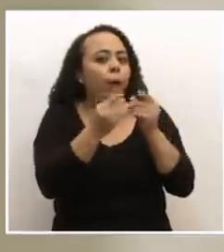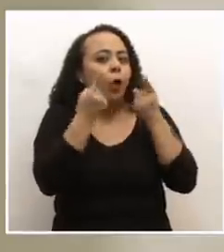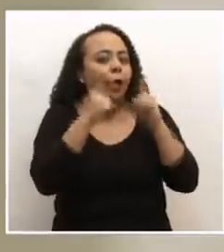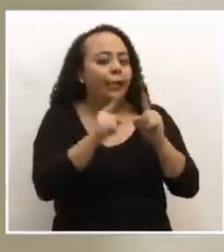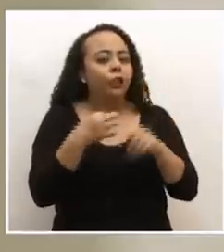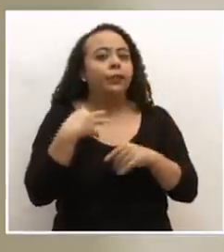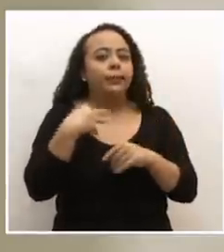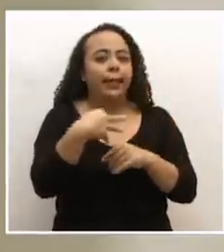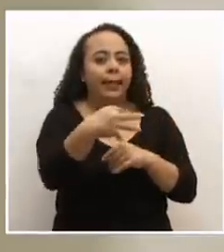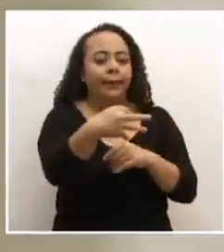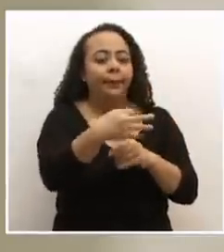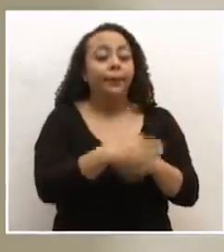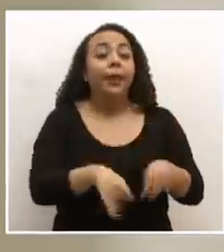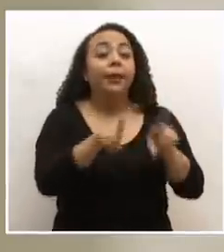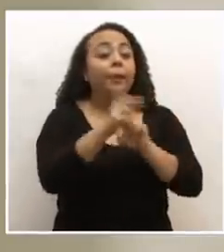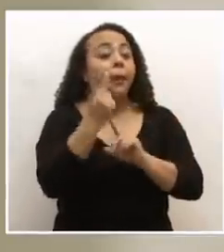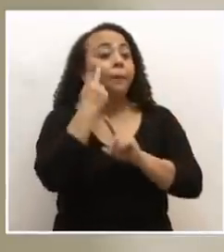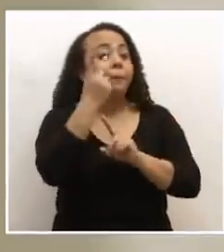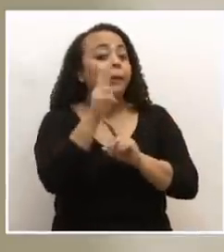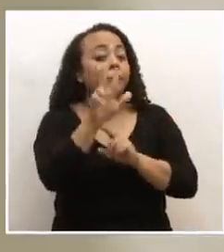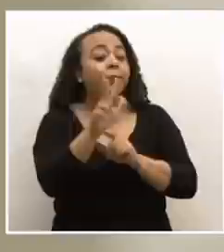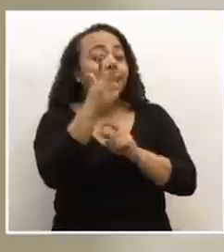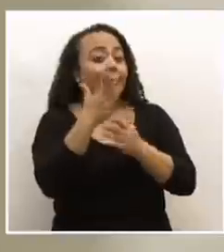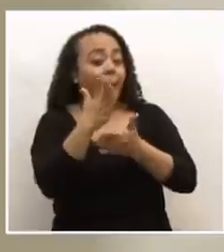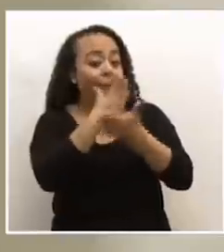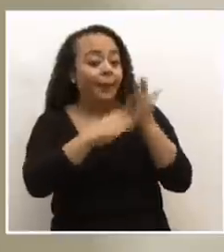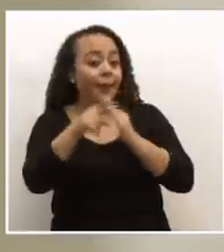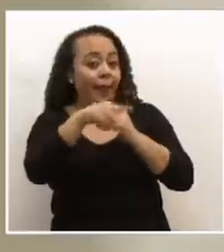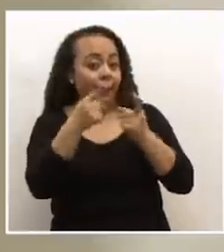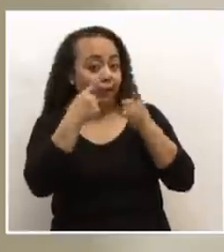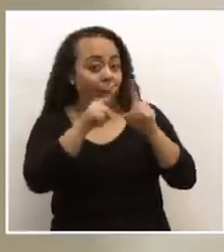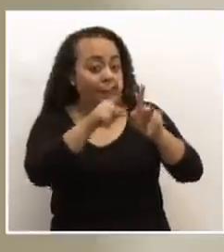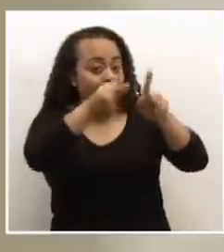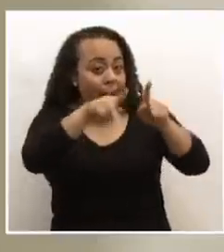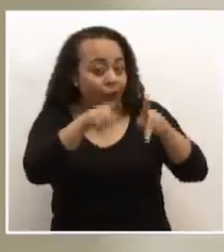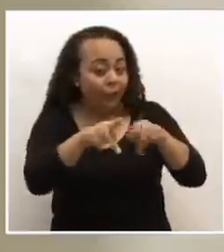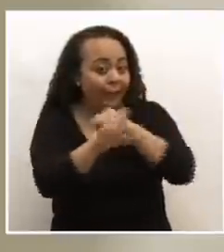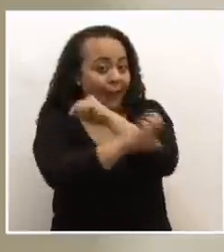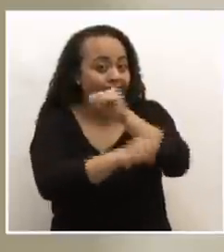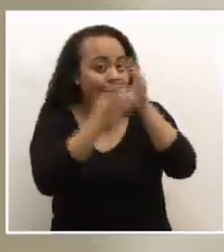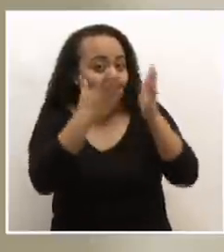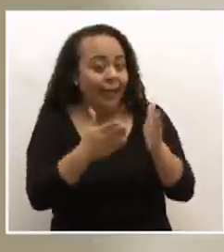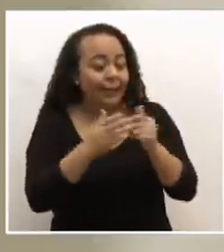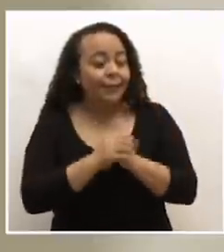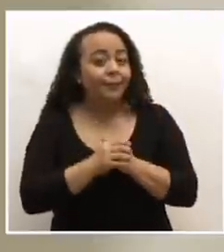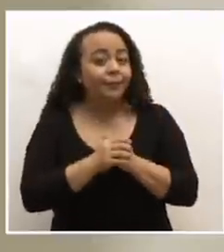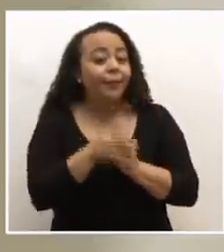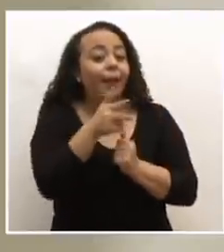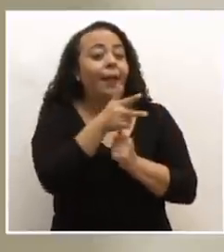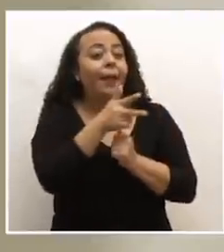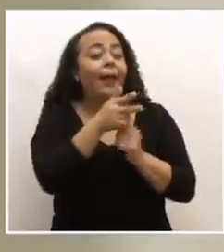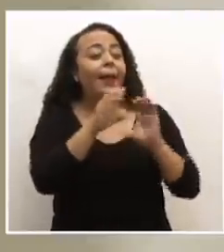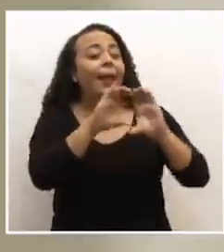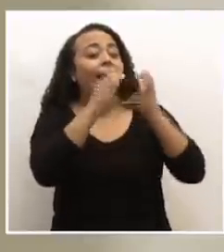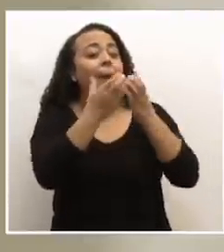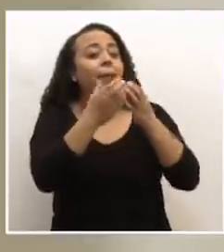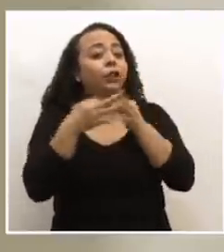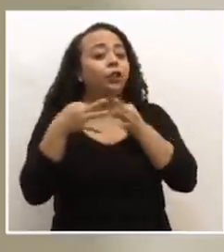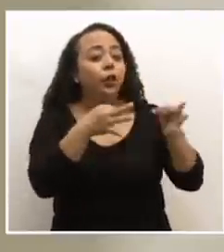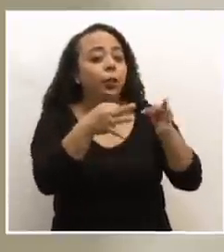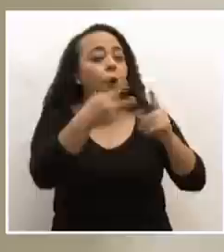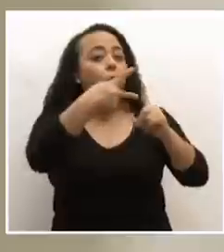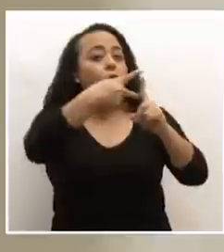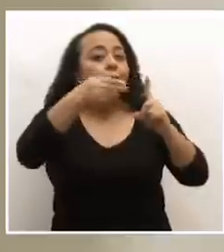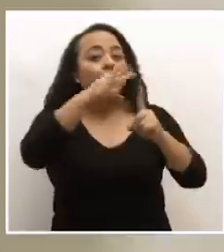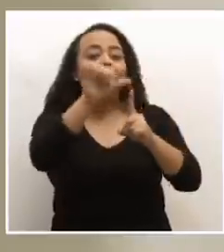día a día. También vemos que una tercera parte de esos casos son de personas extranjeras. Las cámaras de turismo, hotelería y